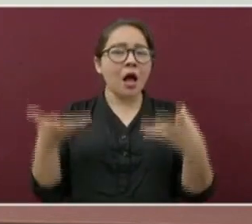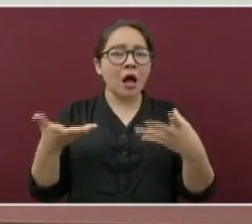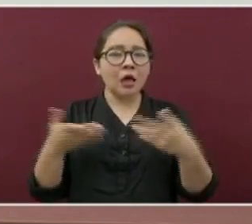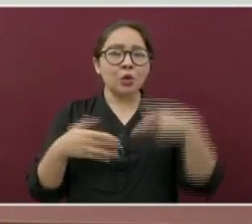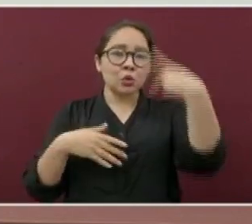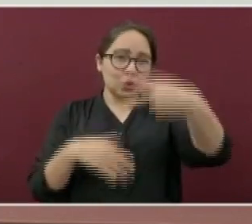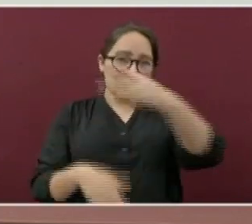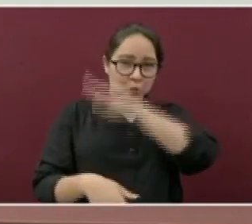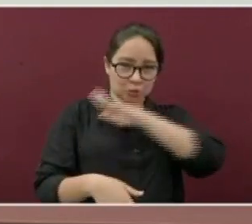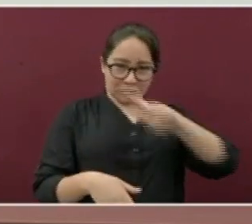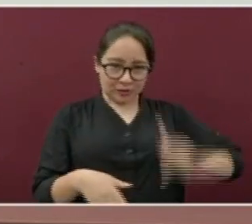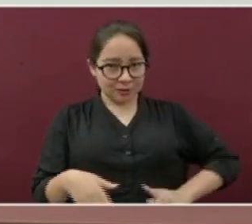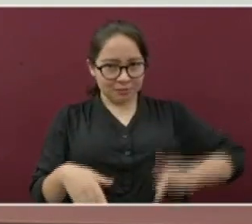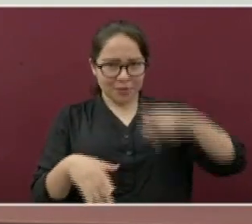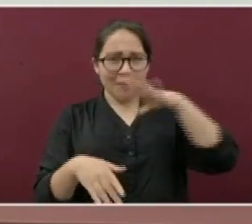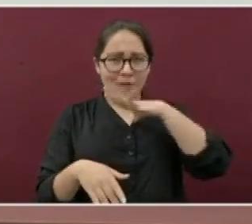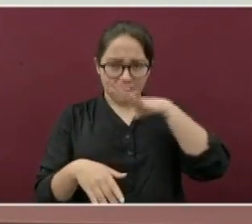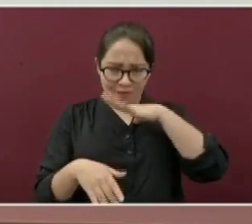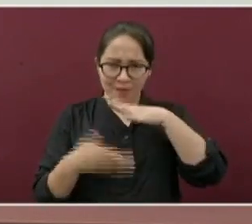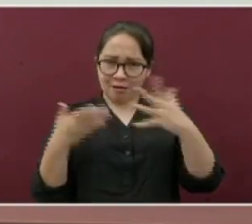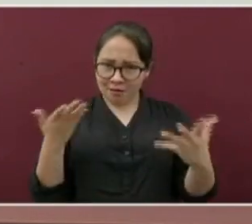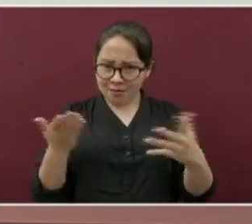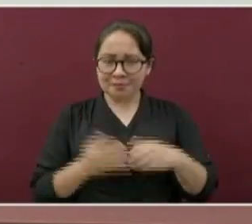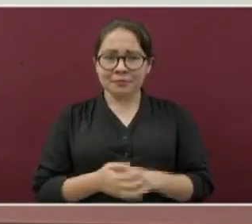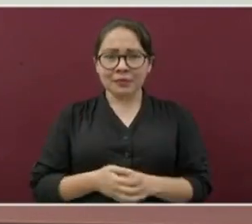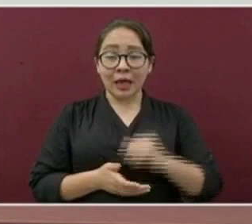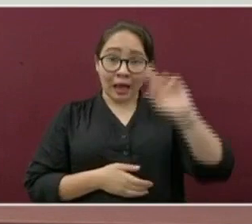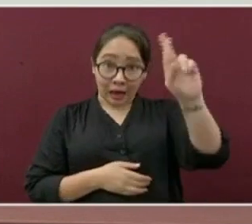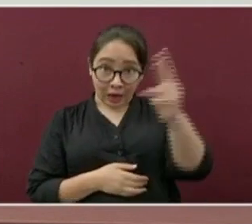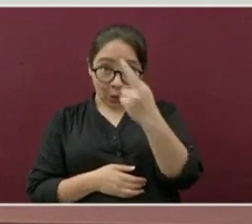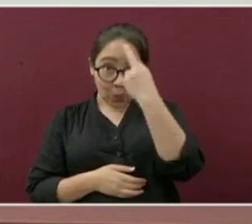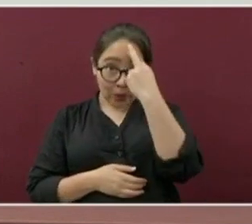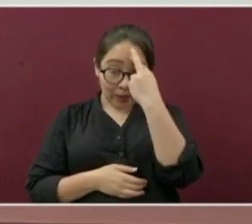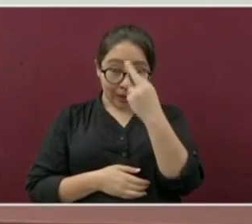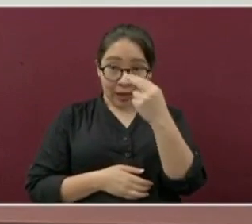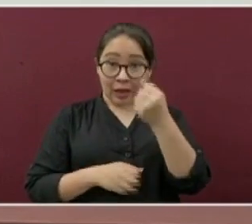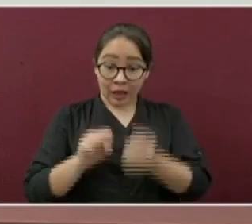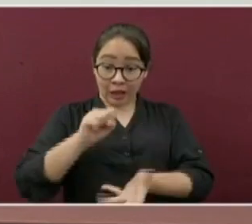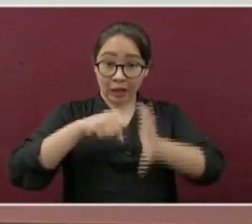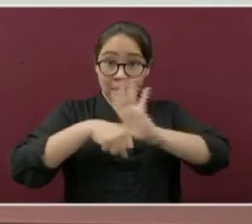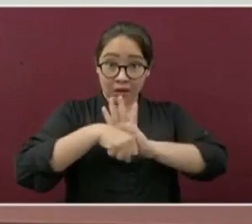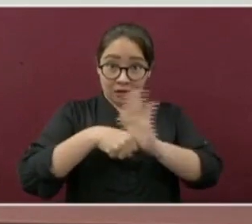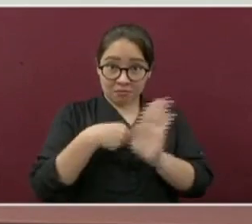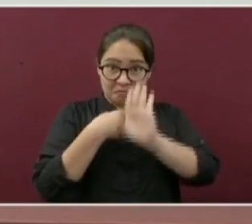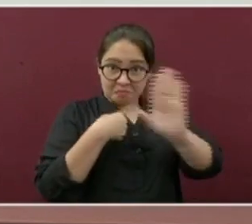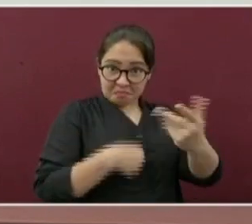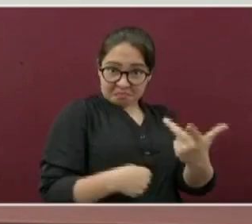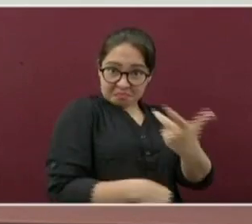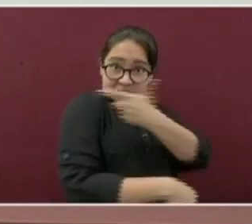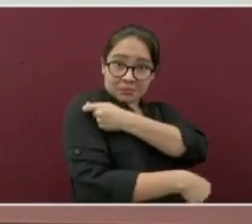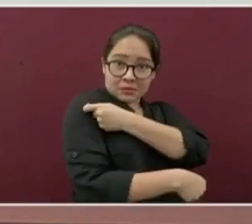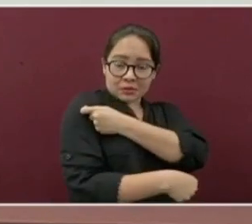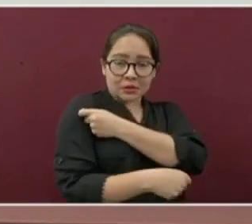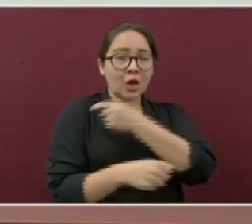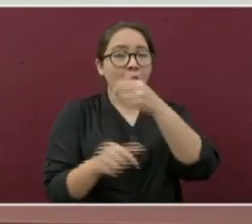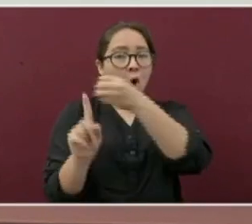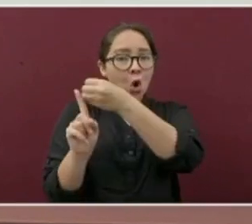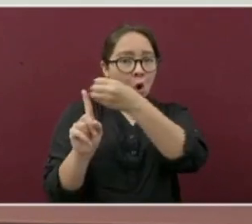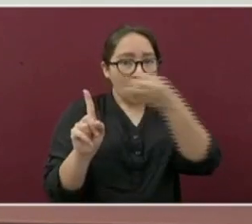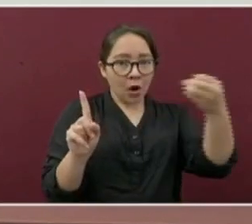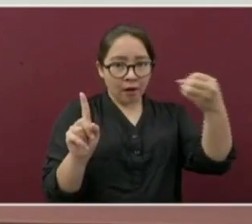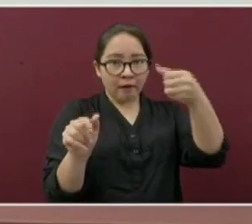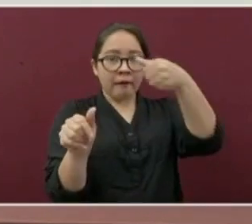a su municipio. Recuerden que la vacunación será por orden alfabético